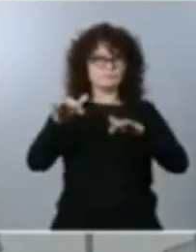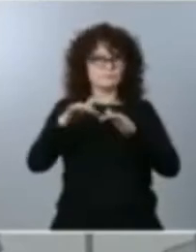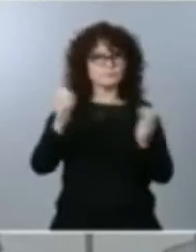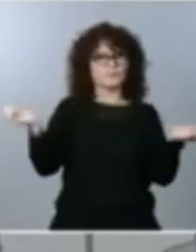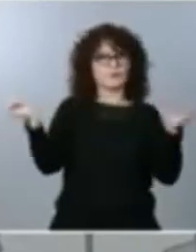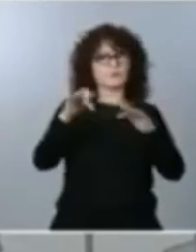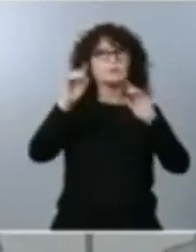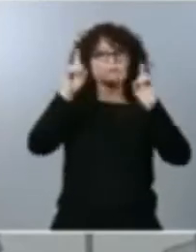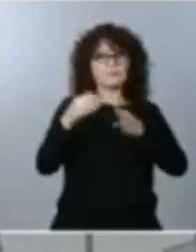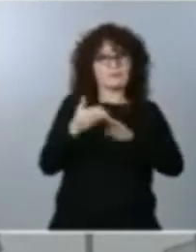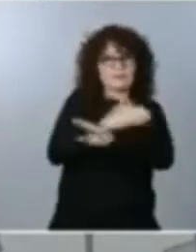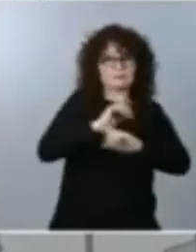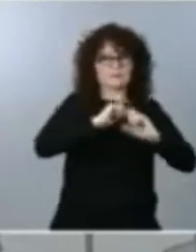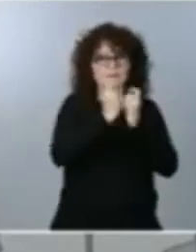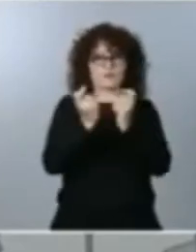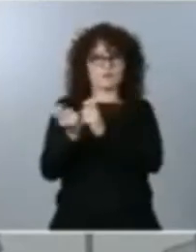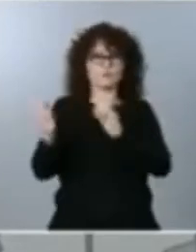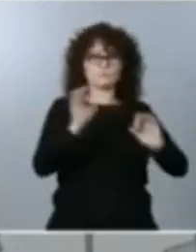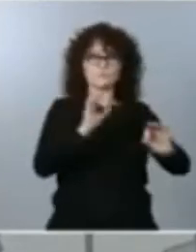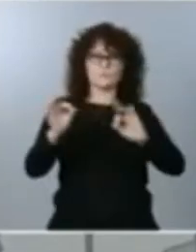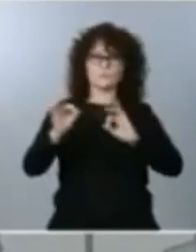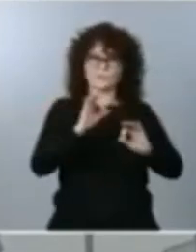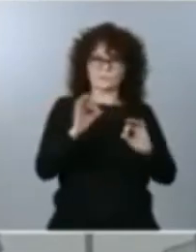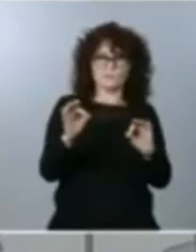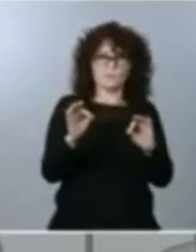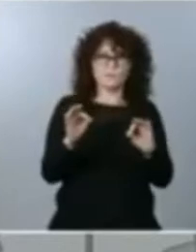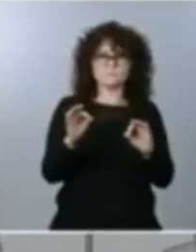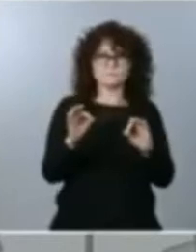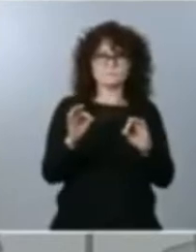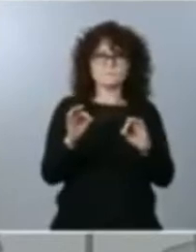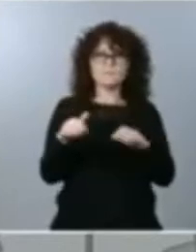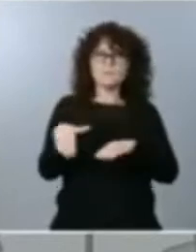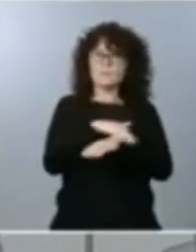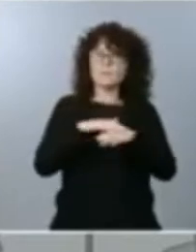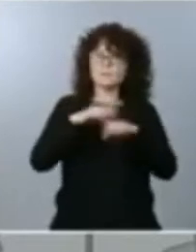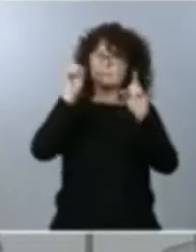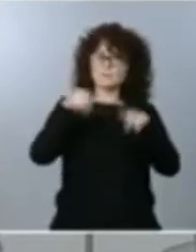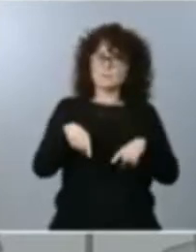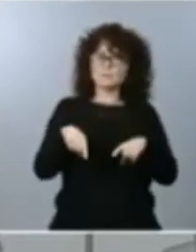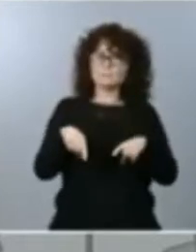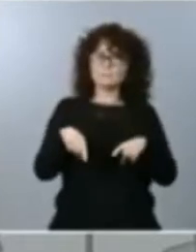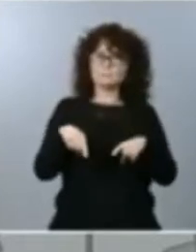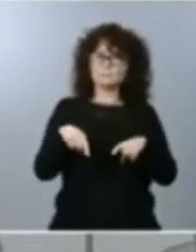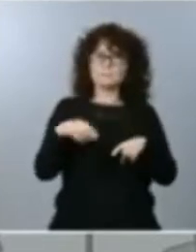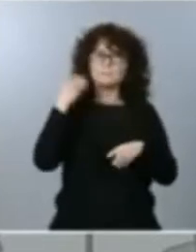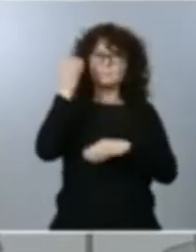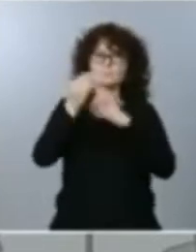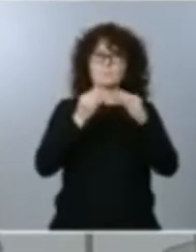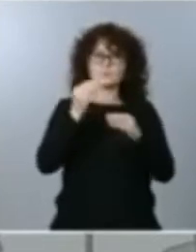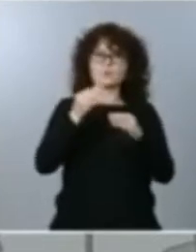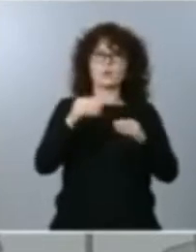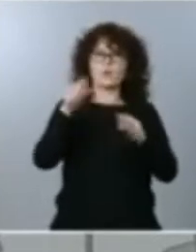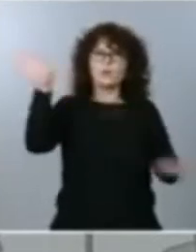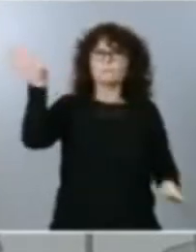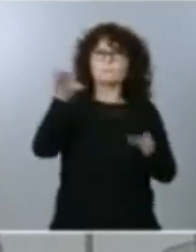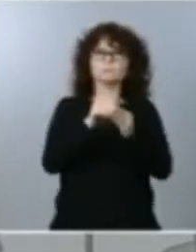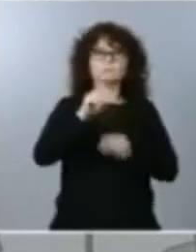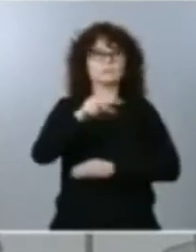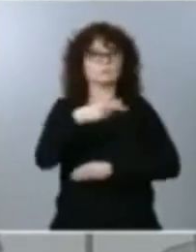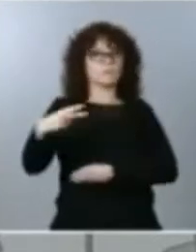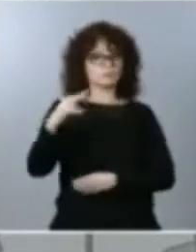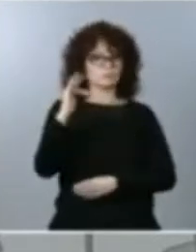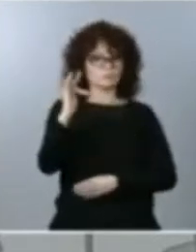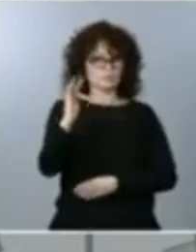ministeriales que la han precedido y creo que podemos hacer una valoración globalmente positiva de los resultados alcanzados. La